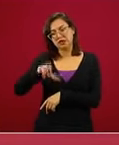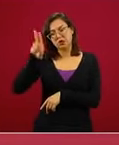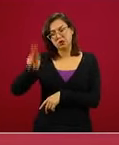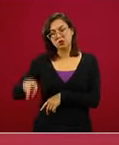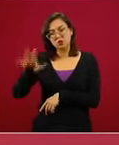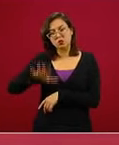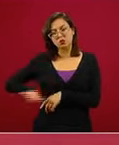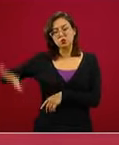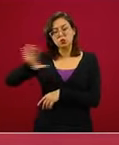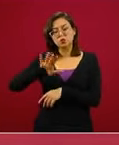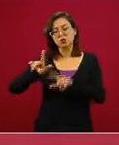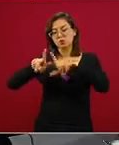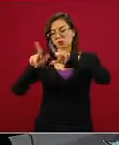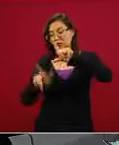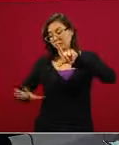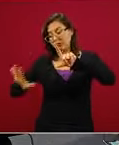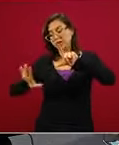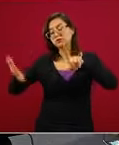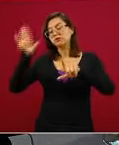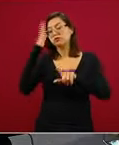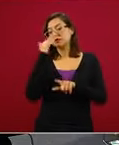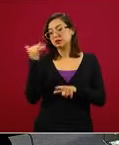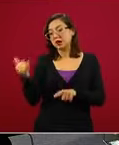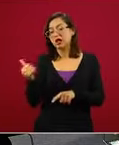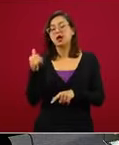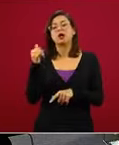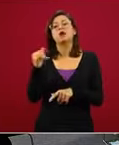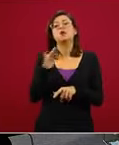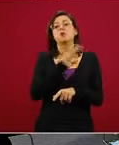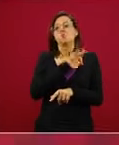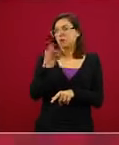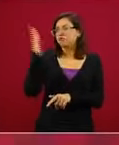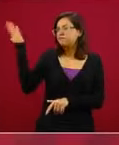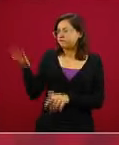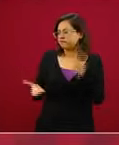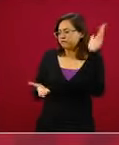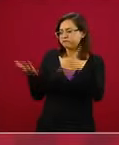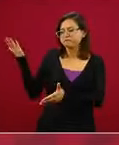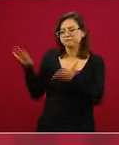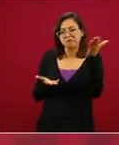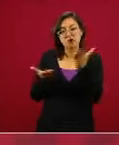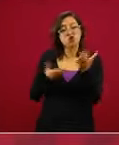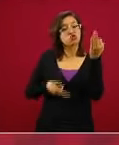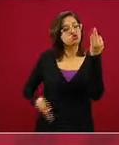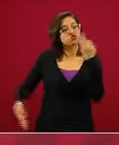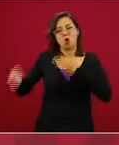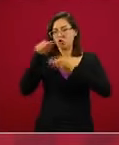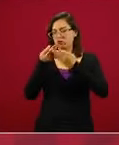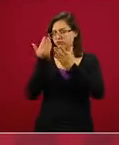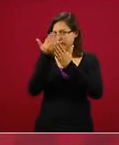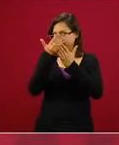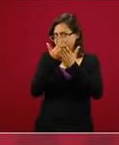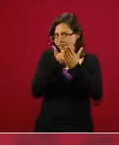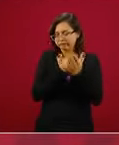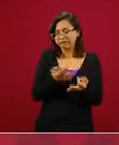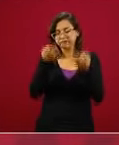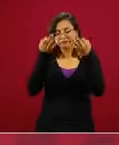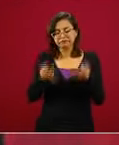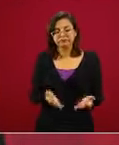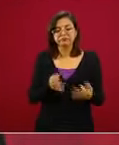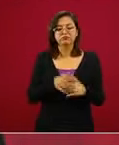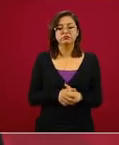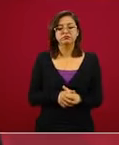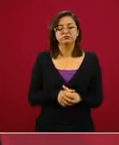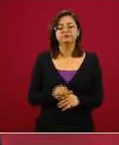permita tener esa posibilidad de empezar a recibirlos con todas las medidas que esto debe de tener por eso